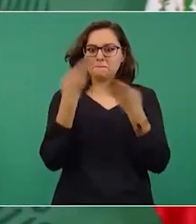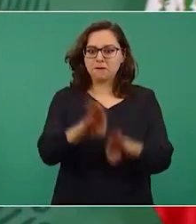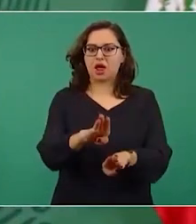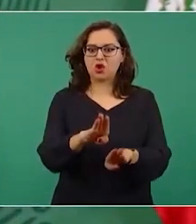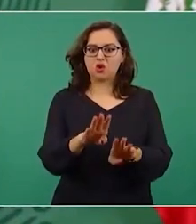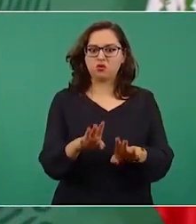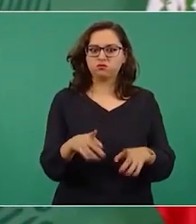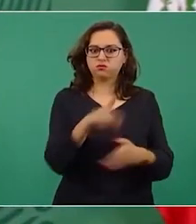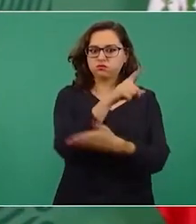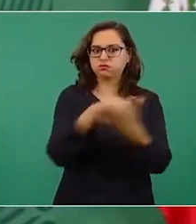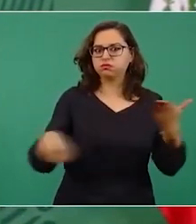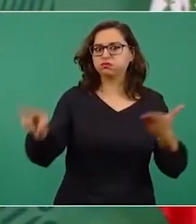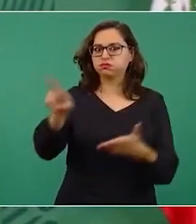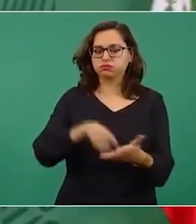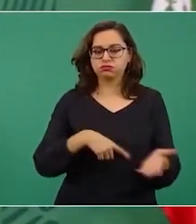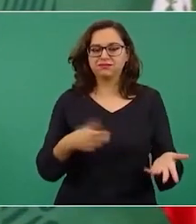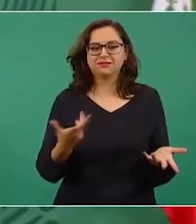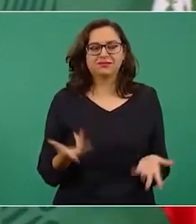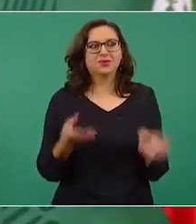toda la